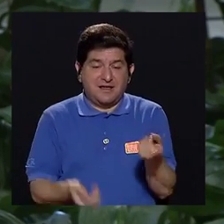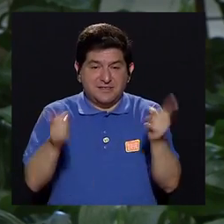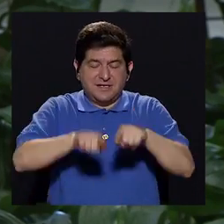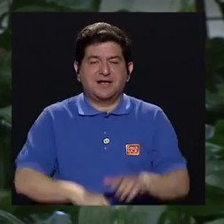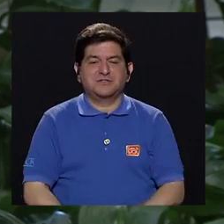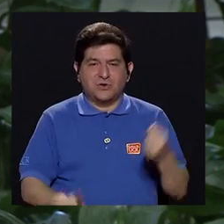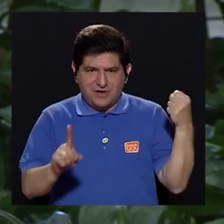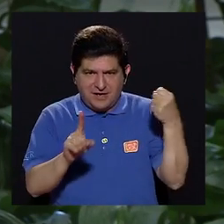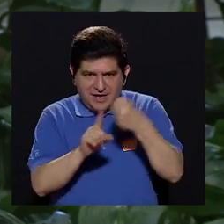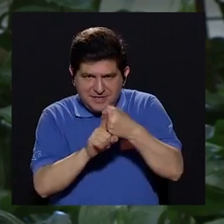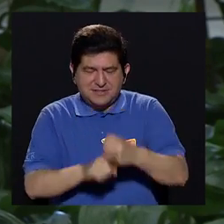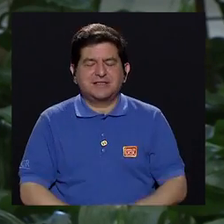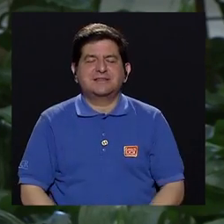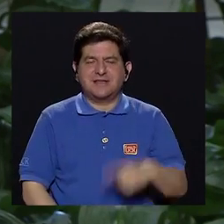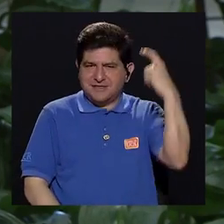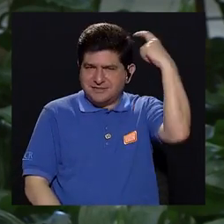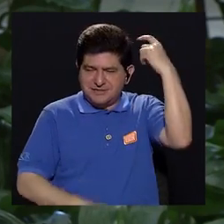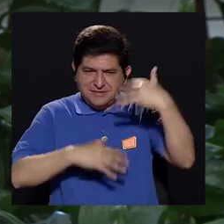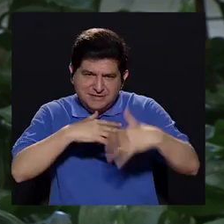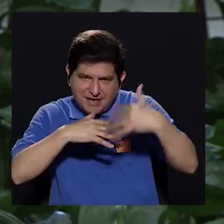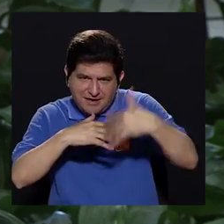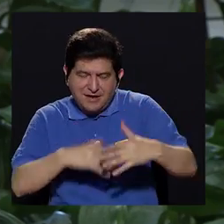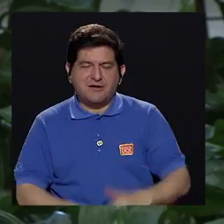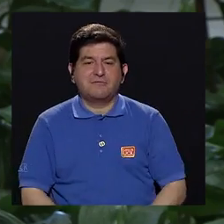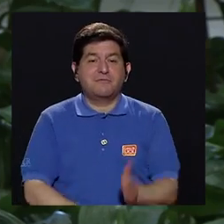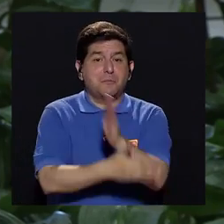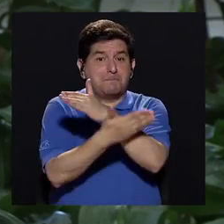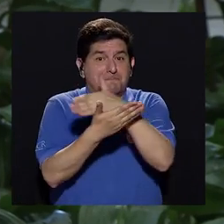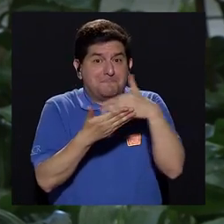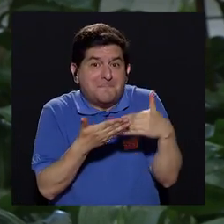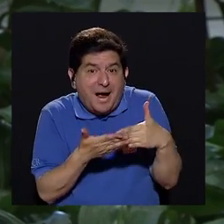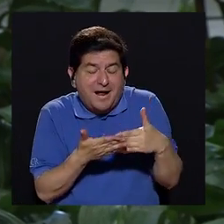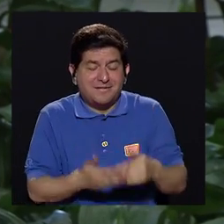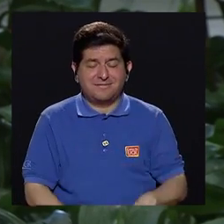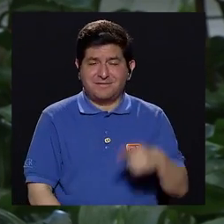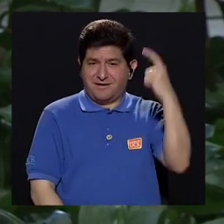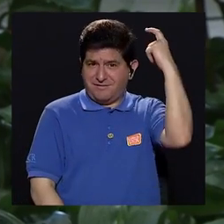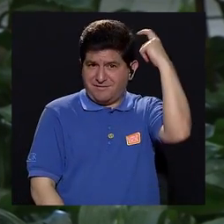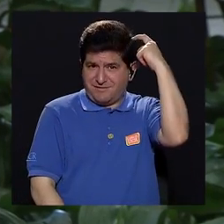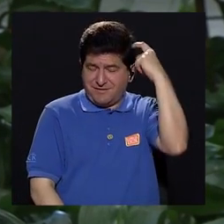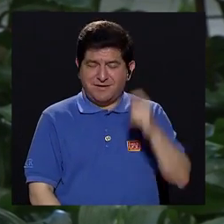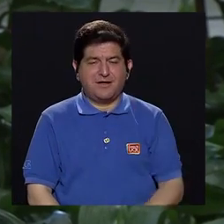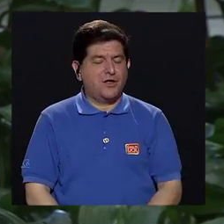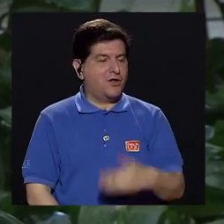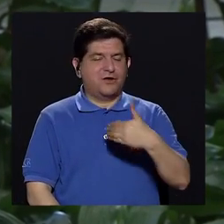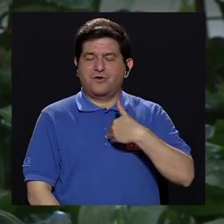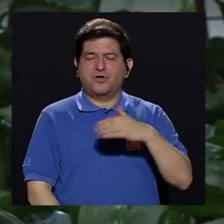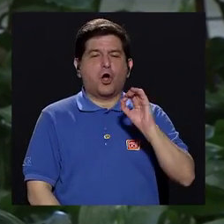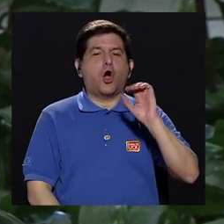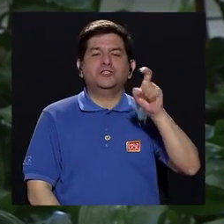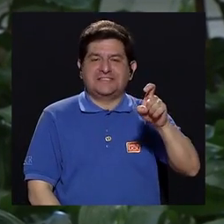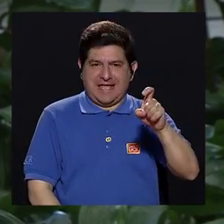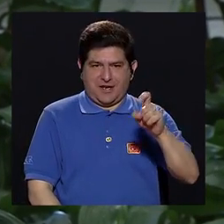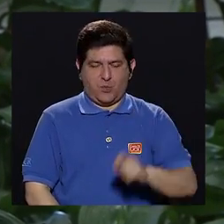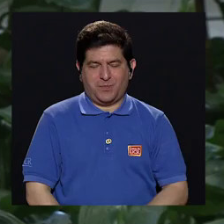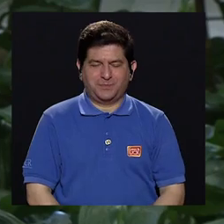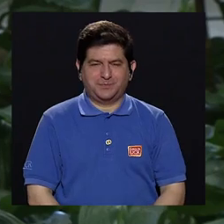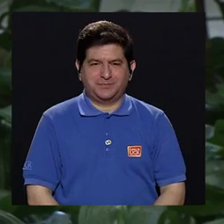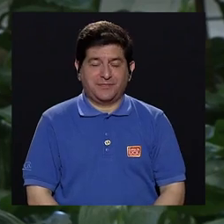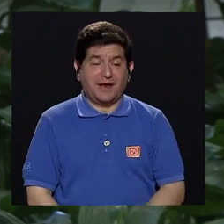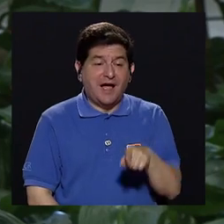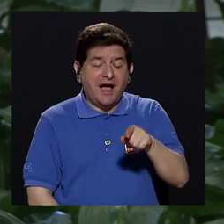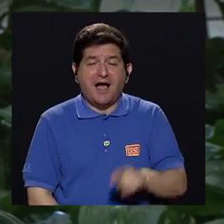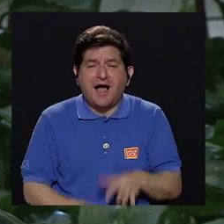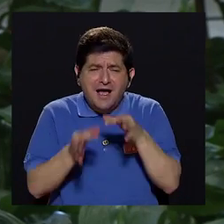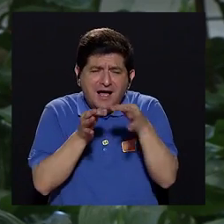un evento cerebrovascular, en donde una parte de mi cerebro dejó de recibir oxígeno. Entonces,